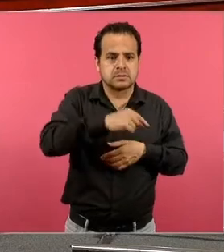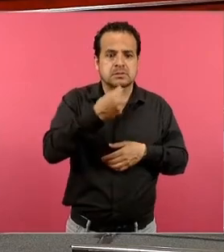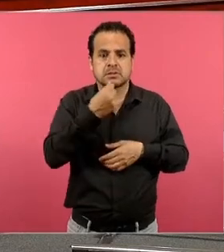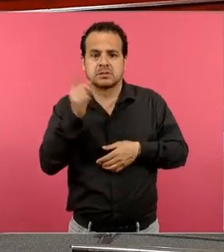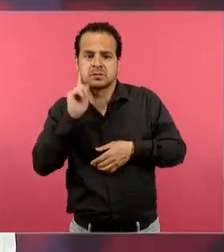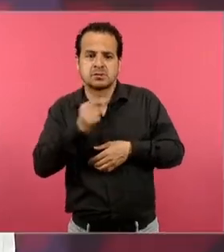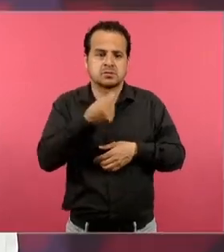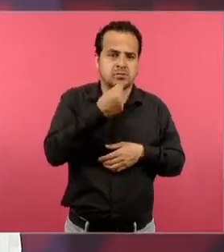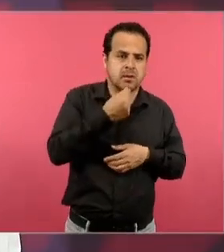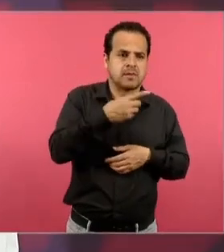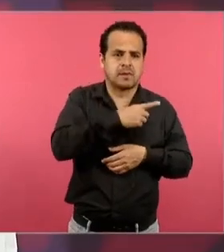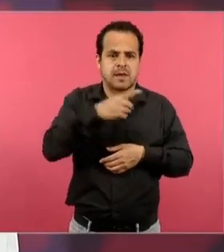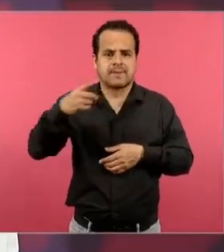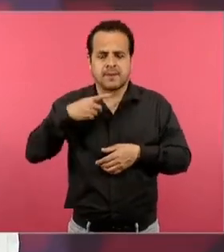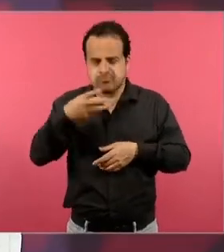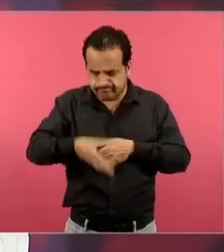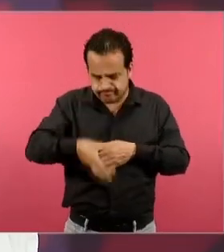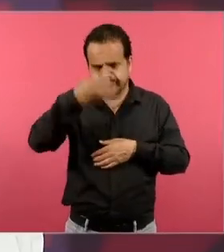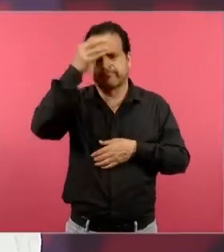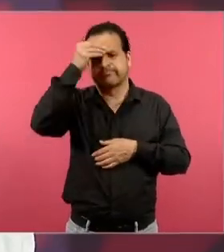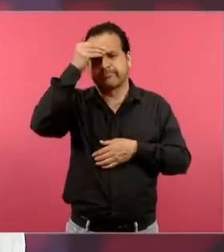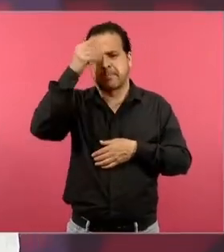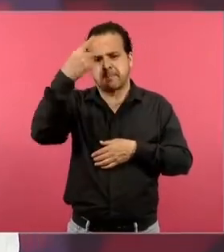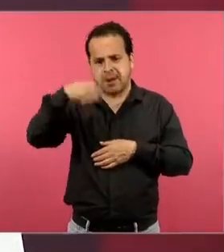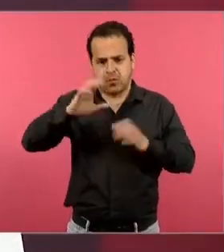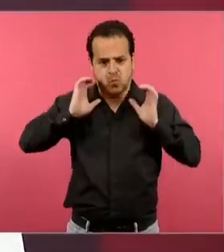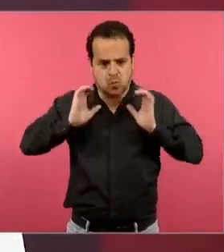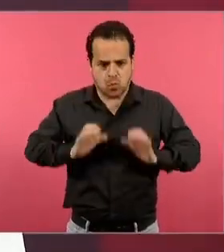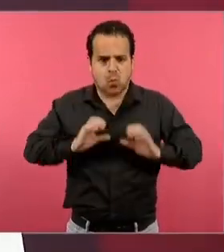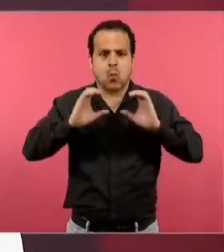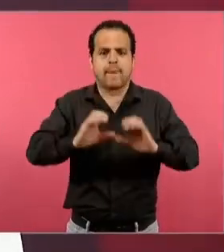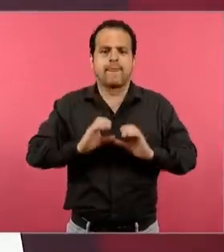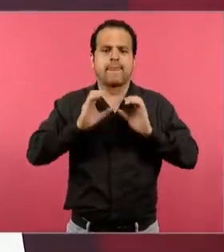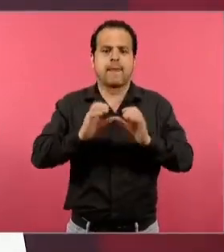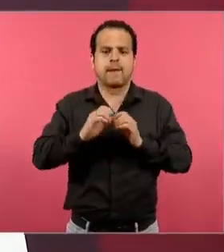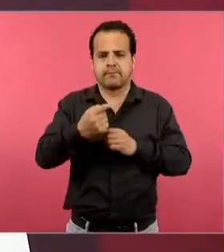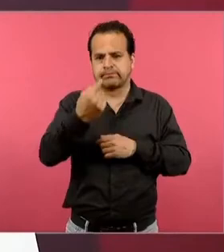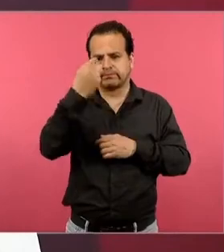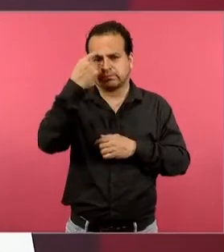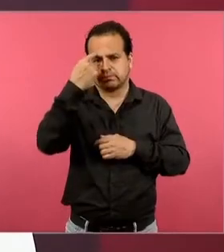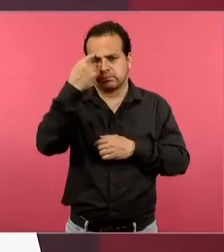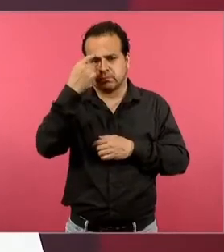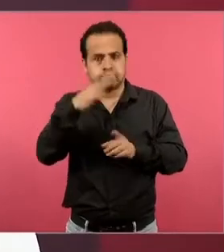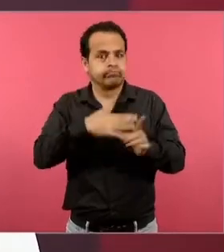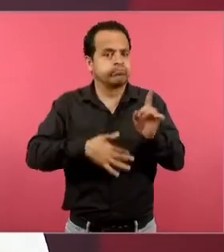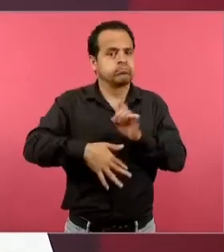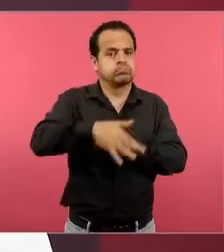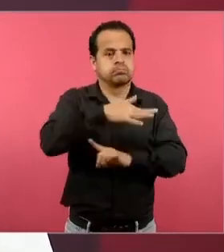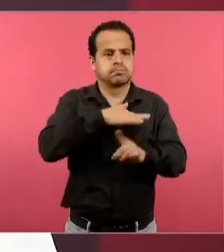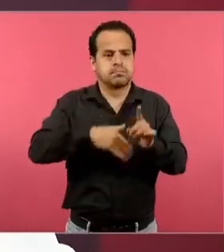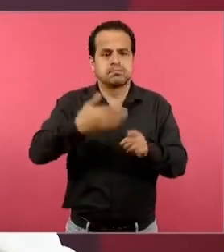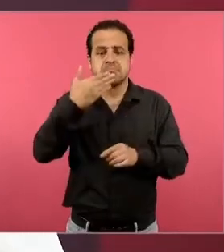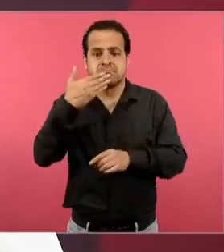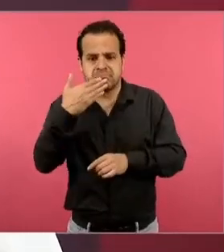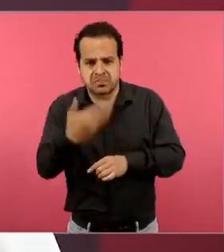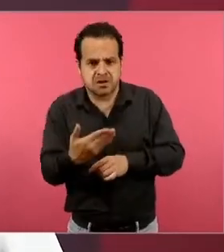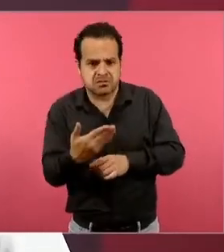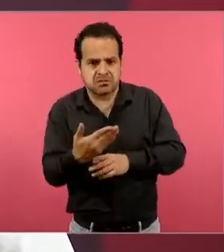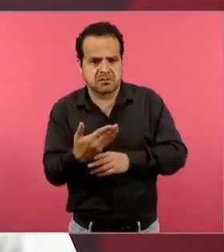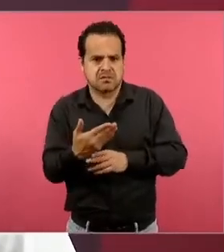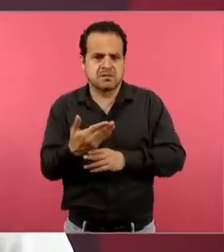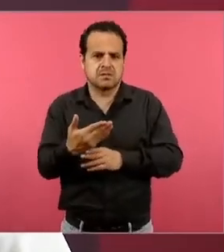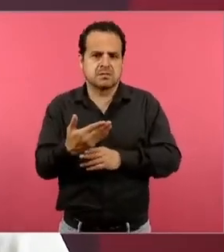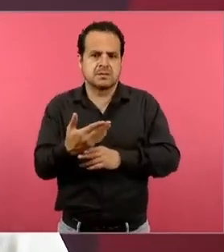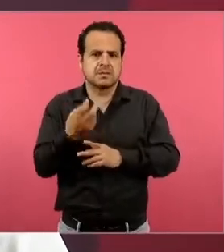aprender a cuidarse con una lógica de estar bien. Ellos son los que tienen que estar bien